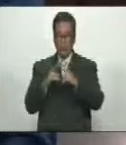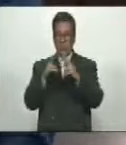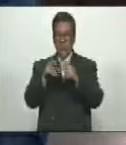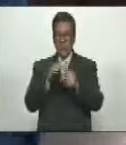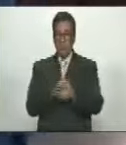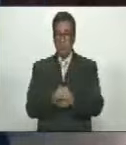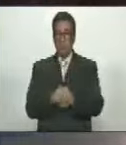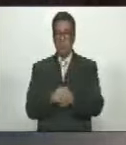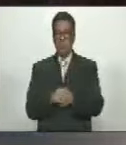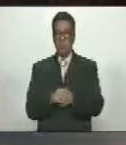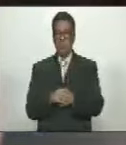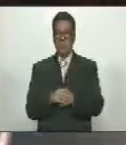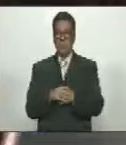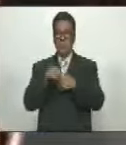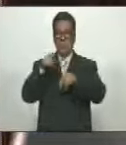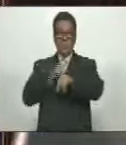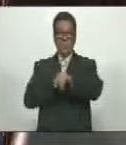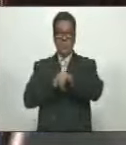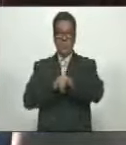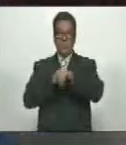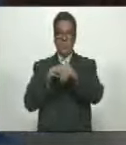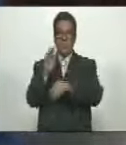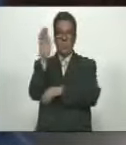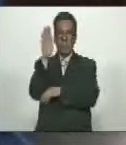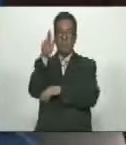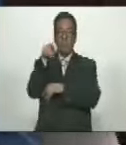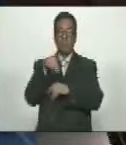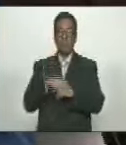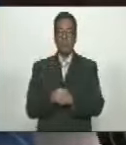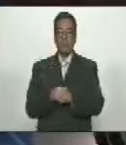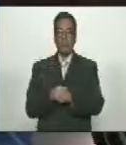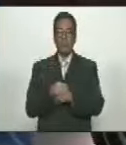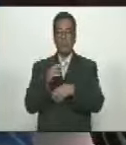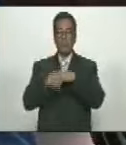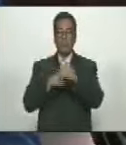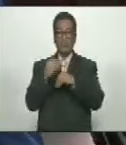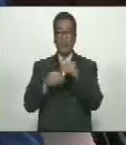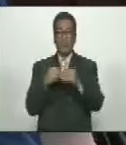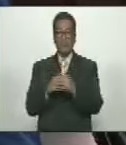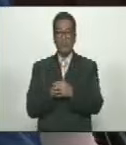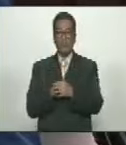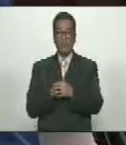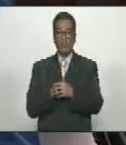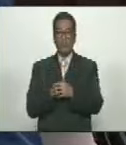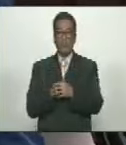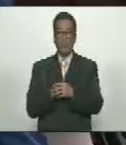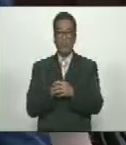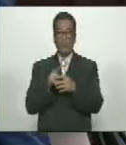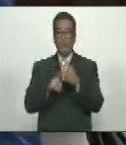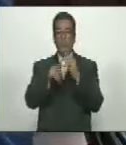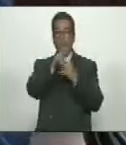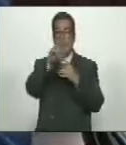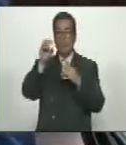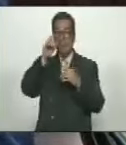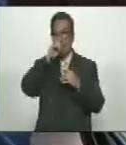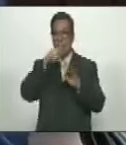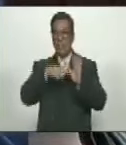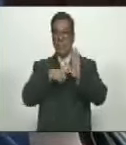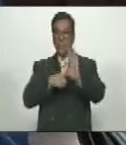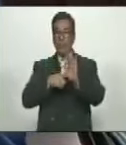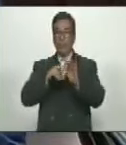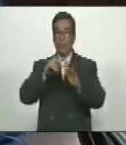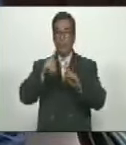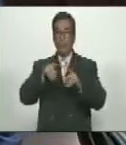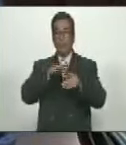En la actualidad en el Vaticano Se está realizando Los doscientos años de la exposición de